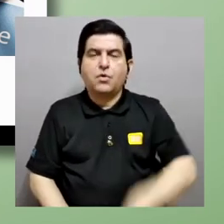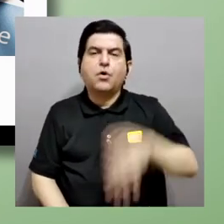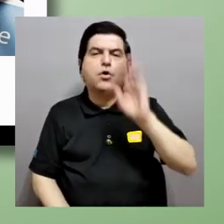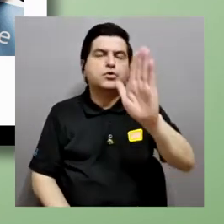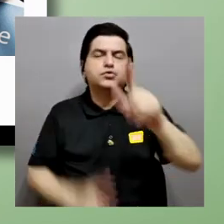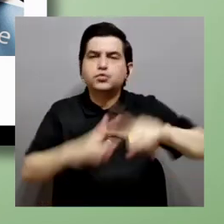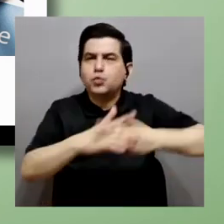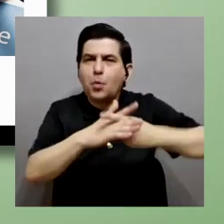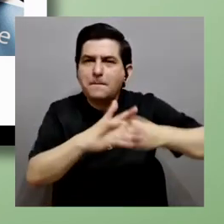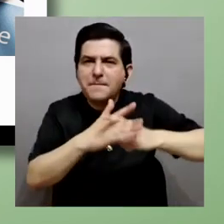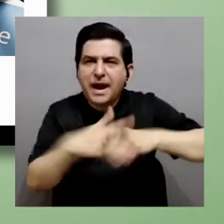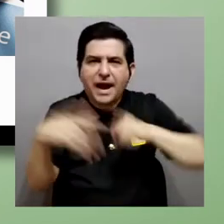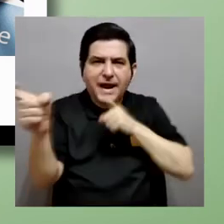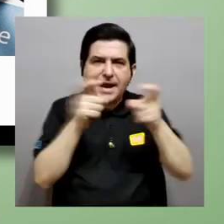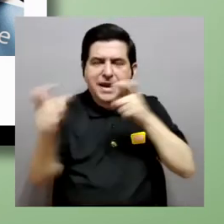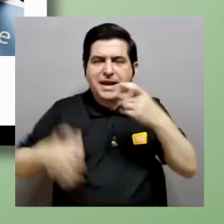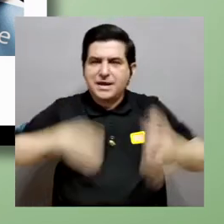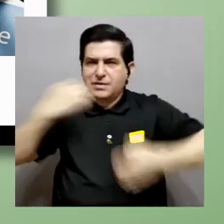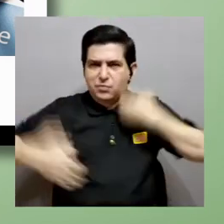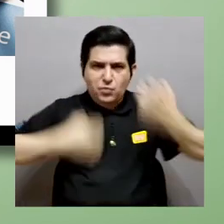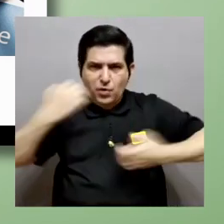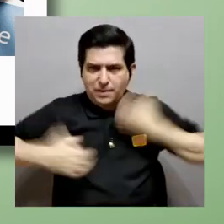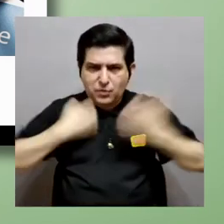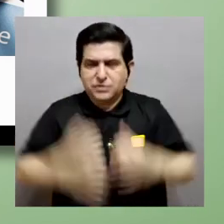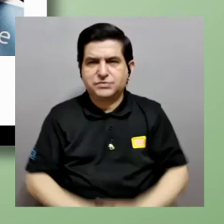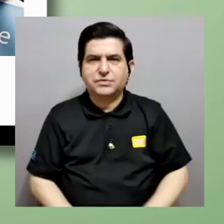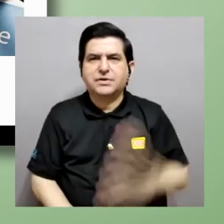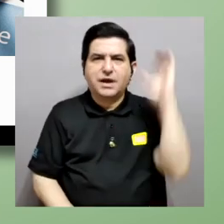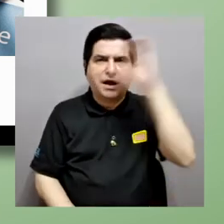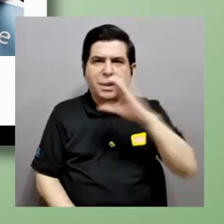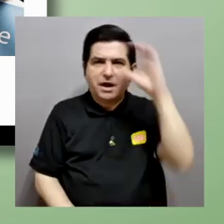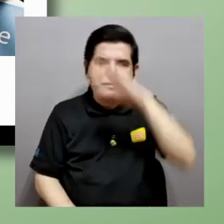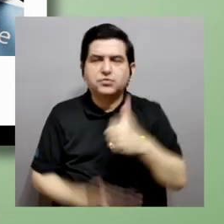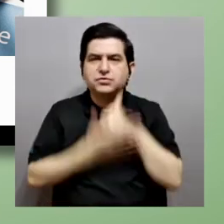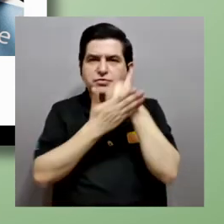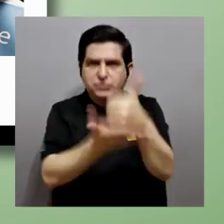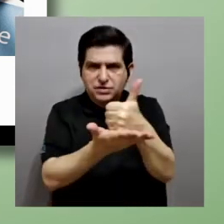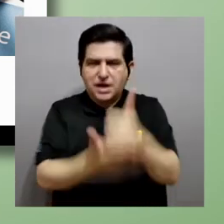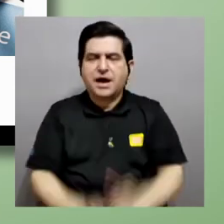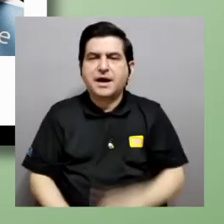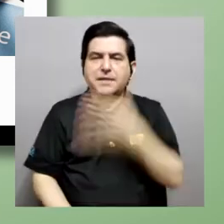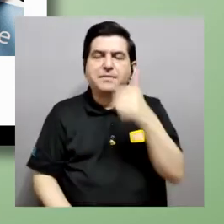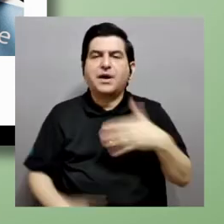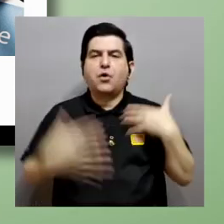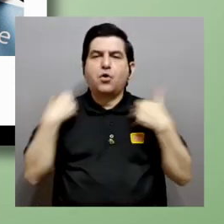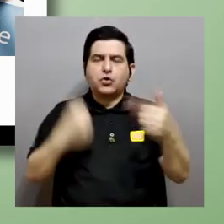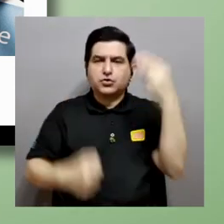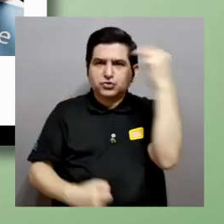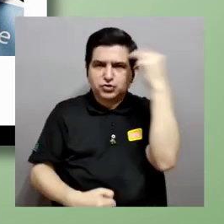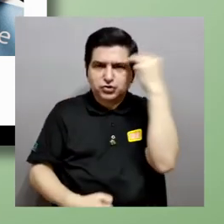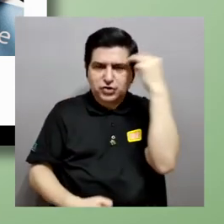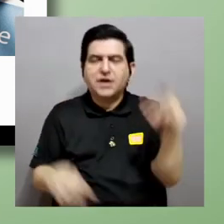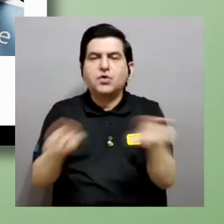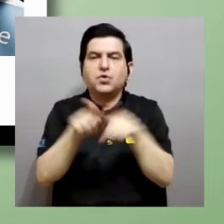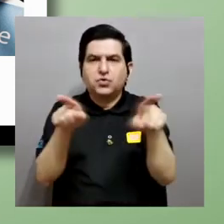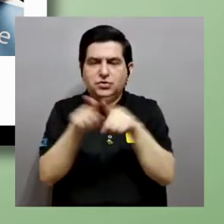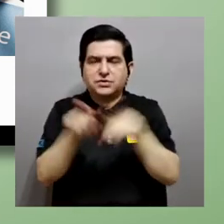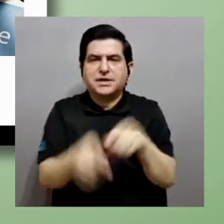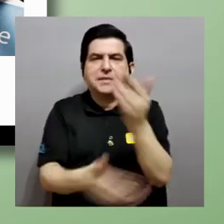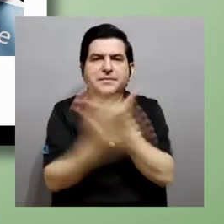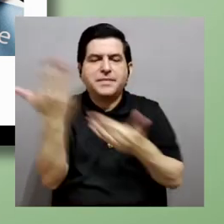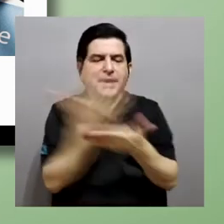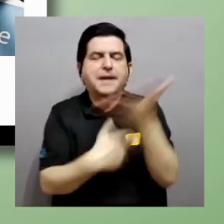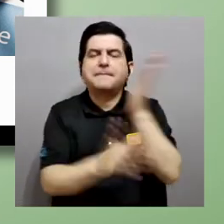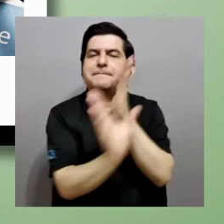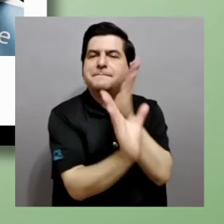sus mecanismos de regulación emocional buscando ayudarlos a mejorar su salud mental también lo queremos